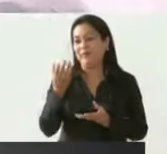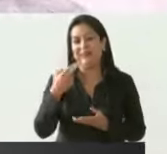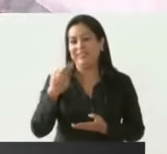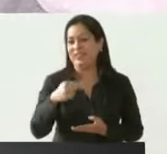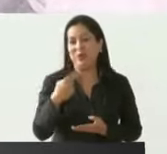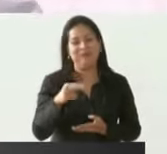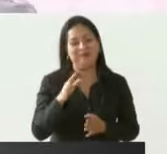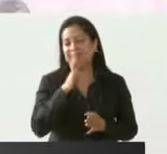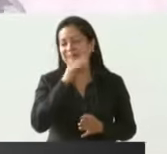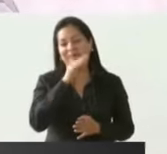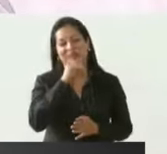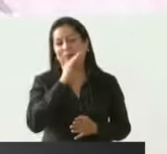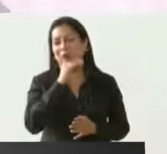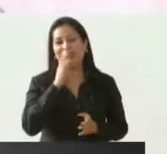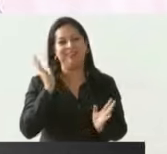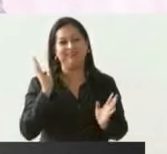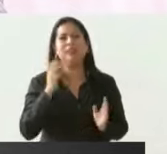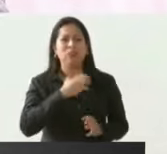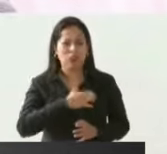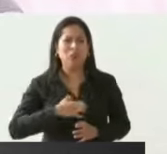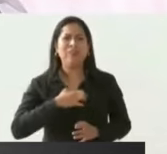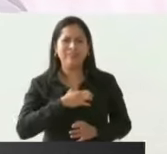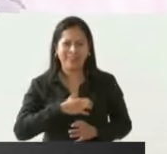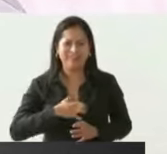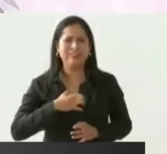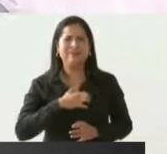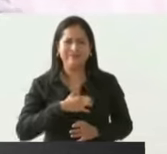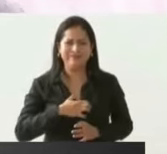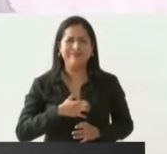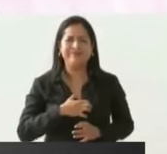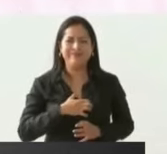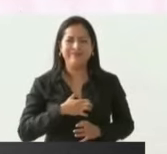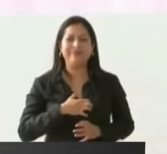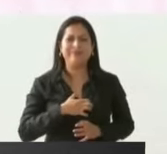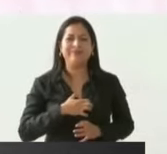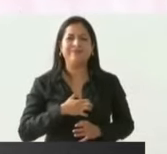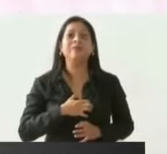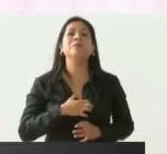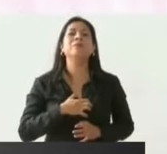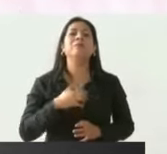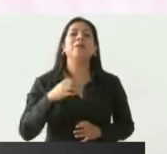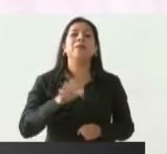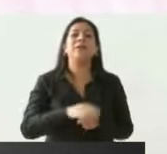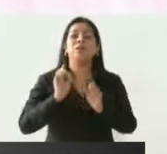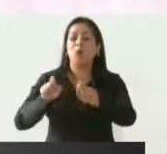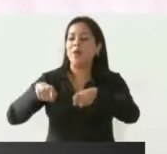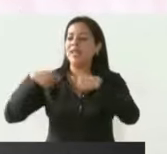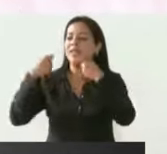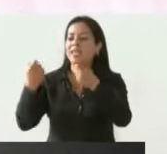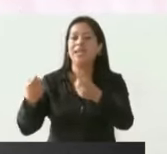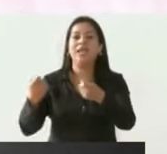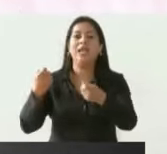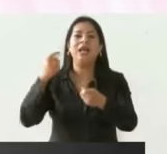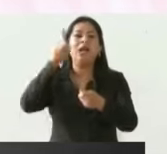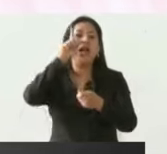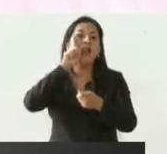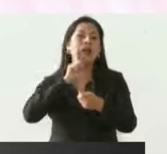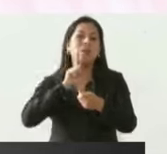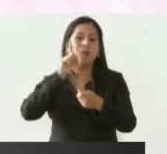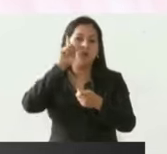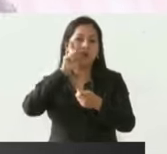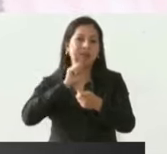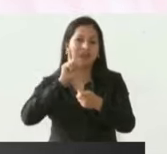estoy contento por eso porque voy a entregar la banda presidencial